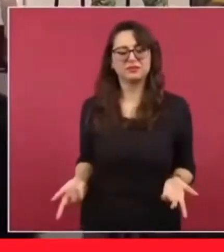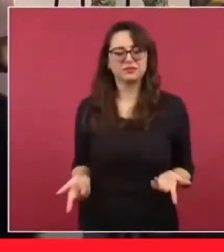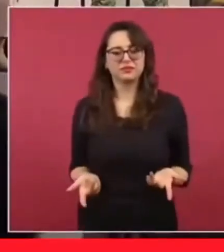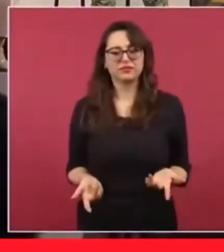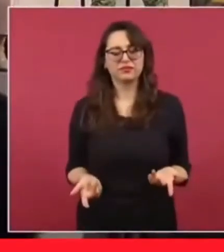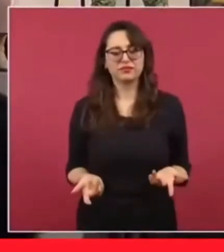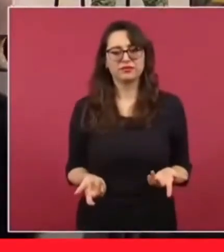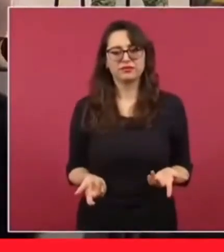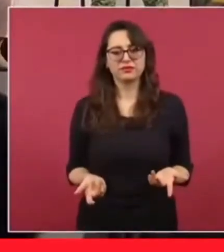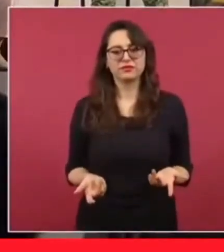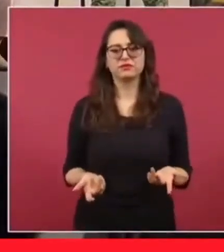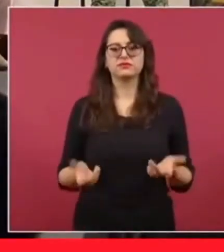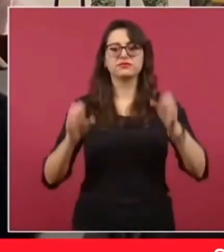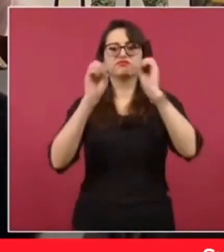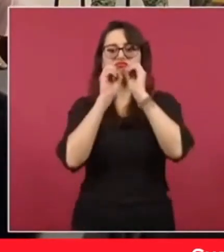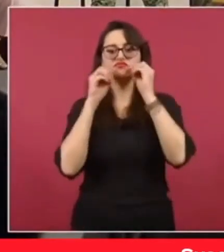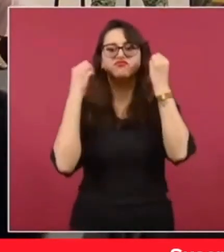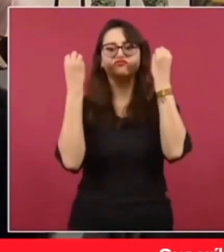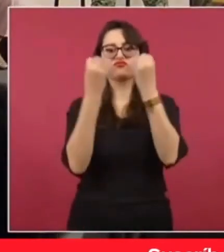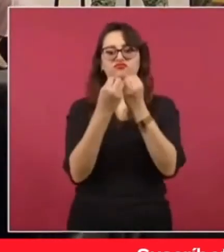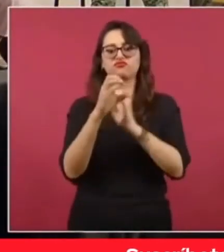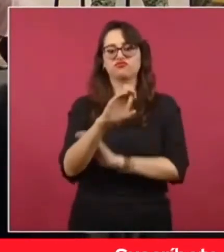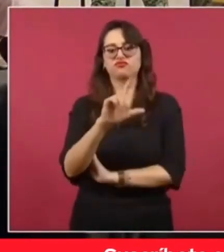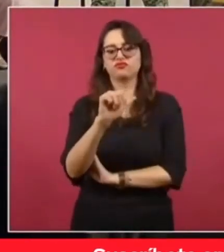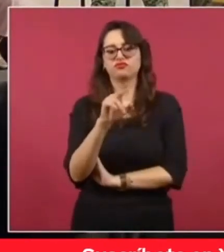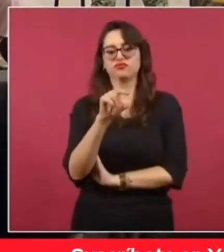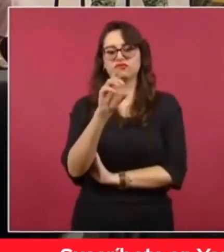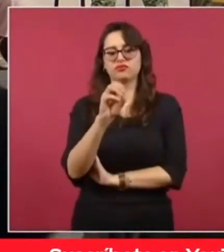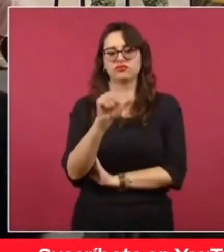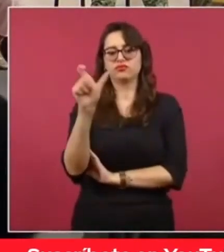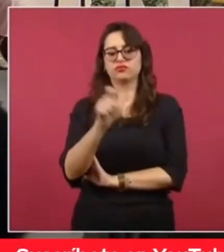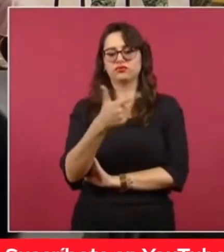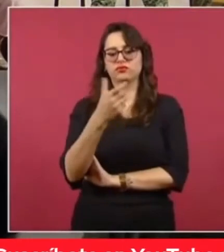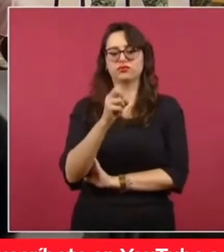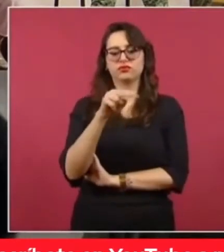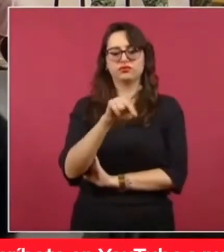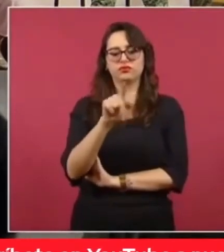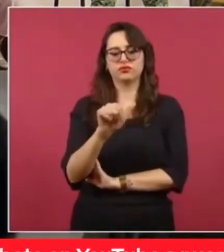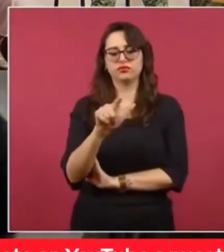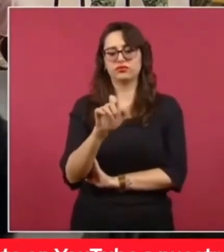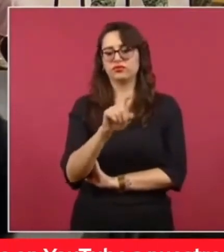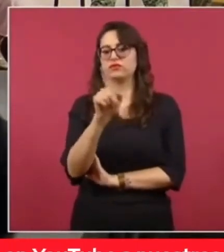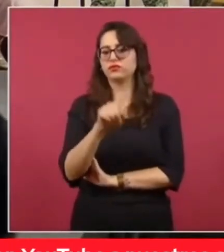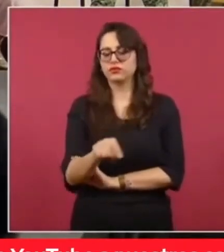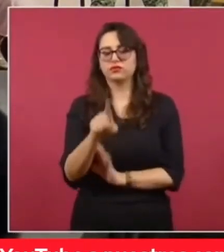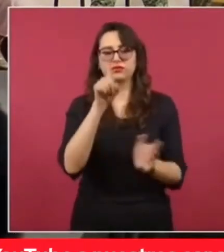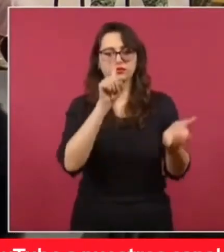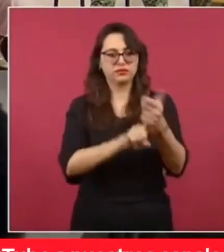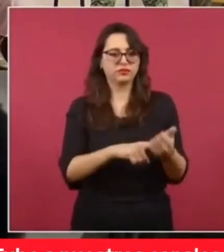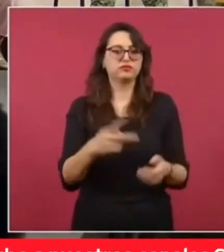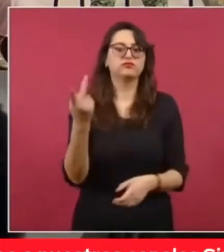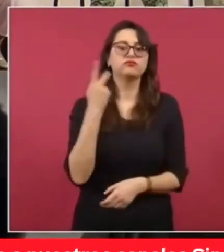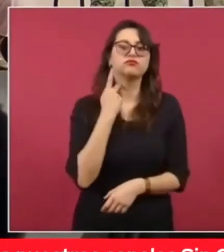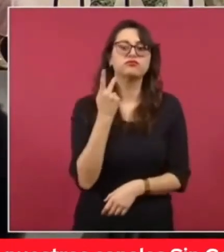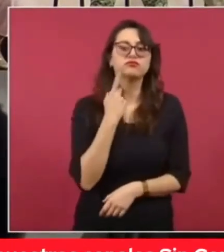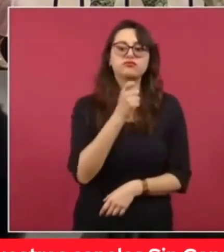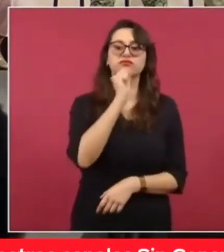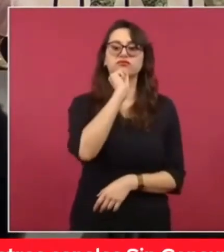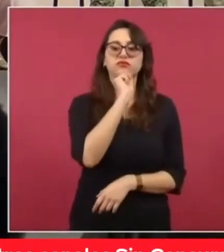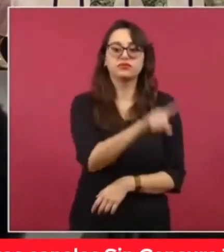de Claudio X. González y demás. Bueno, los guacamayas,